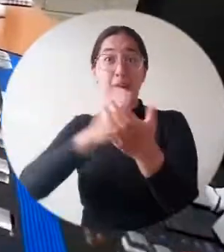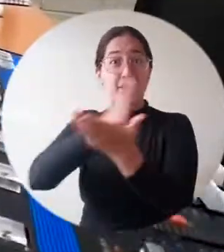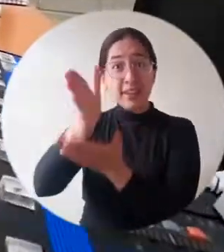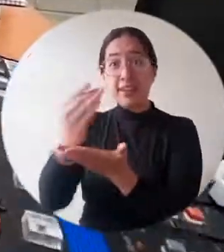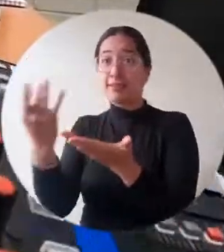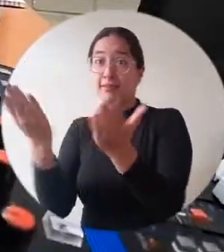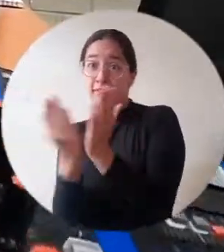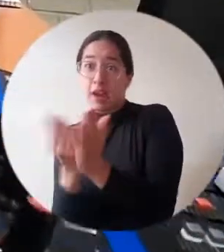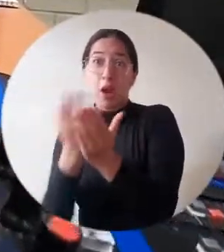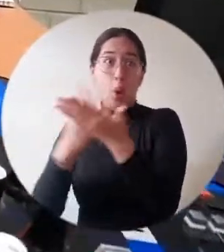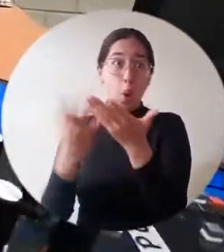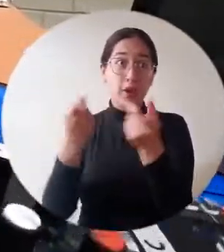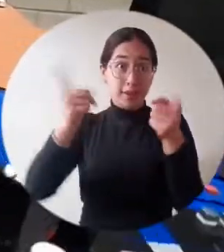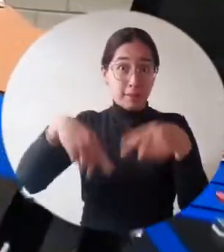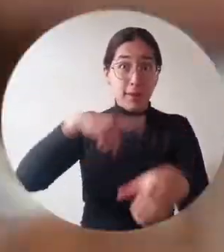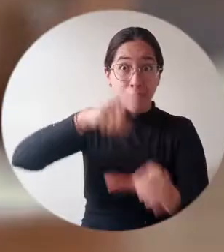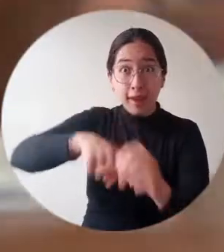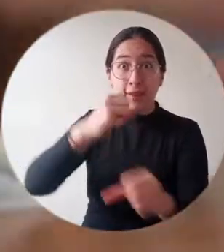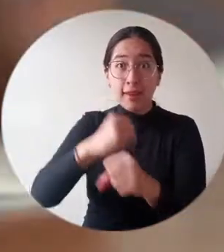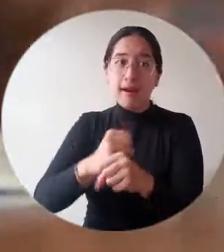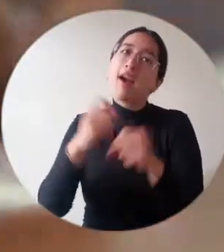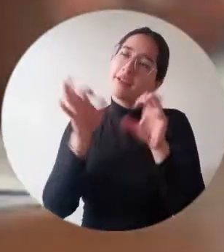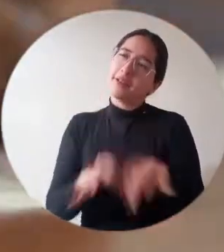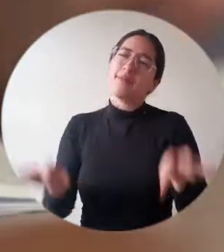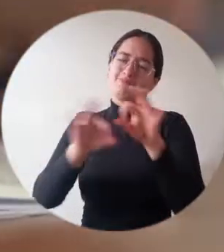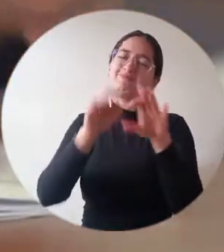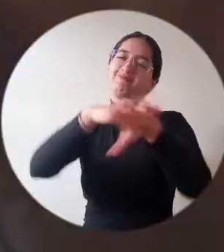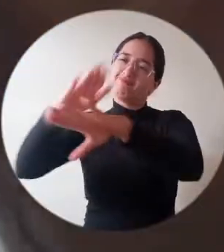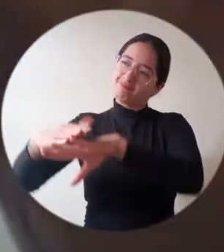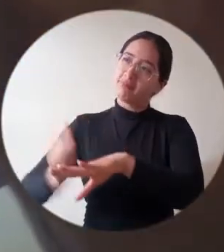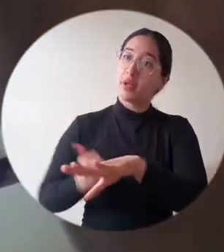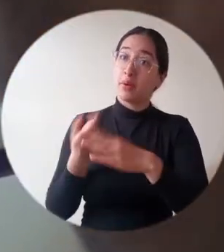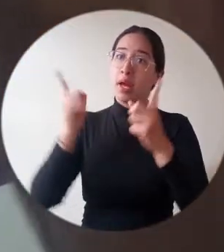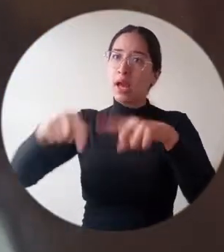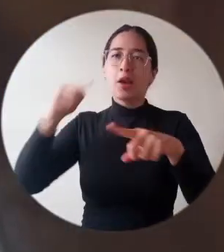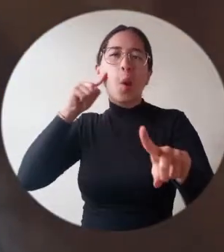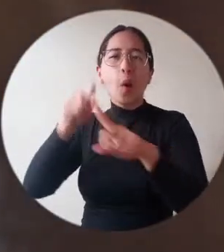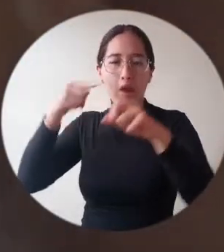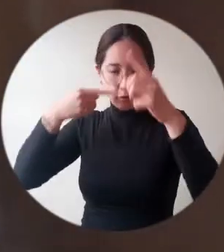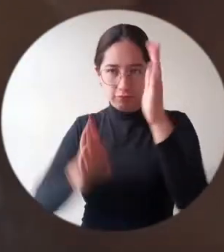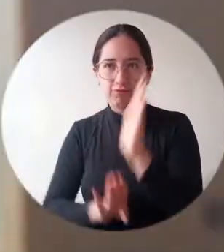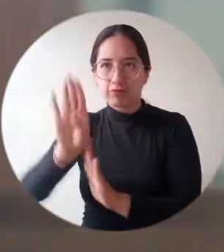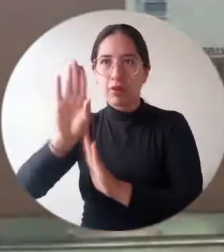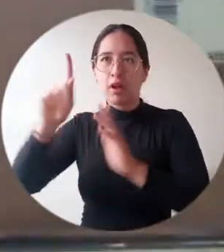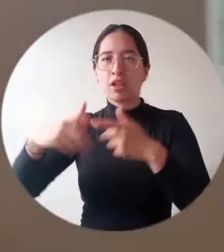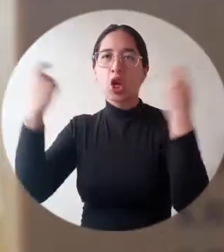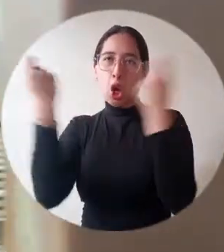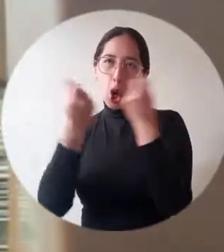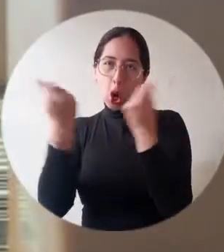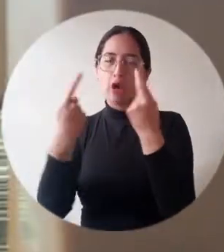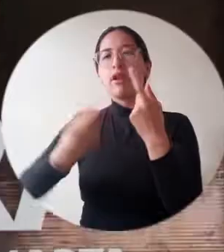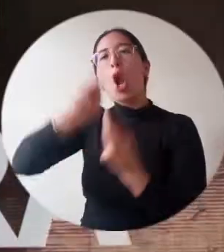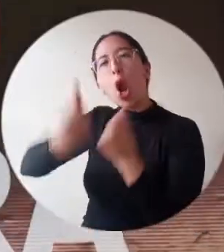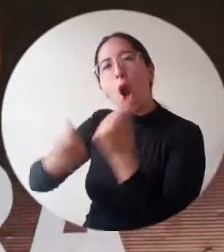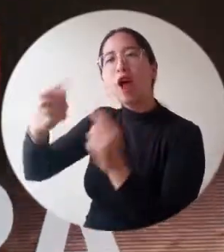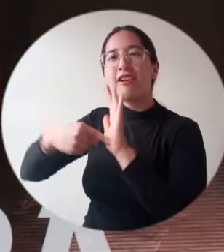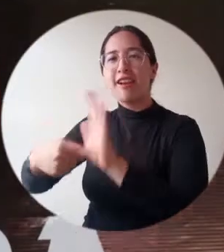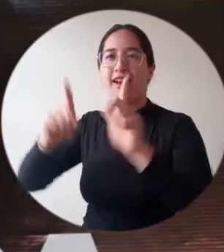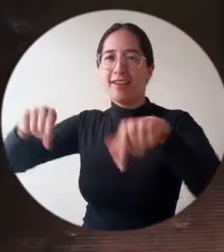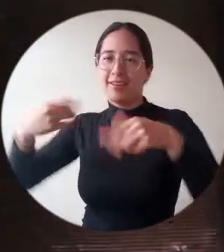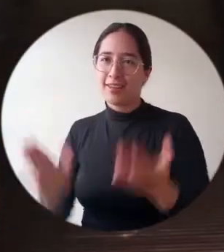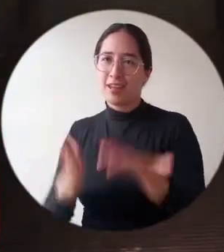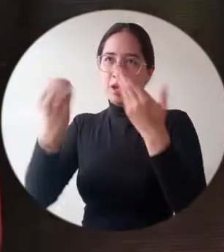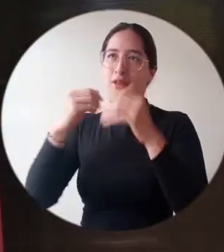nuestro granito de arena para el desarrollo de nuestro departamento y para la reactivación económica del mismo. El espacio también fue